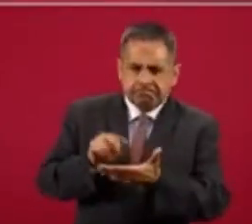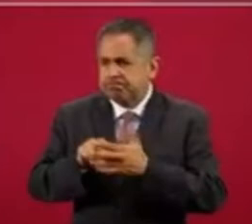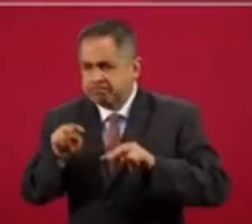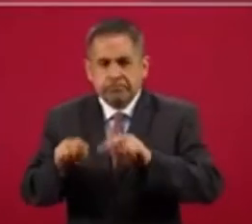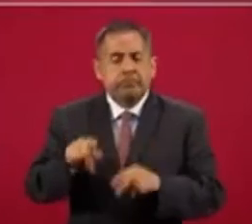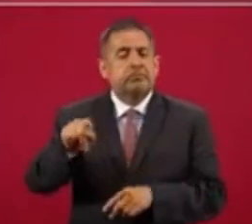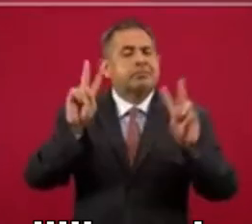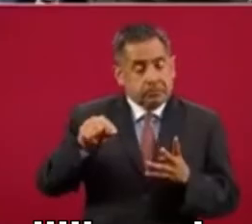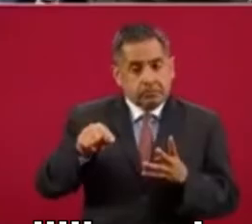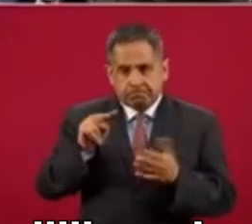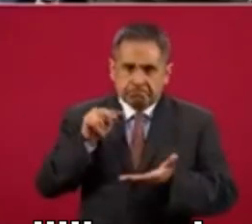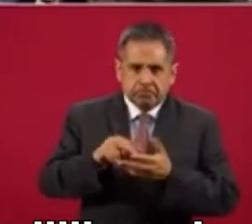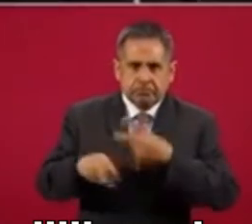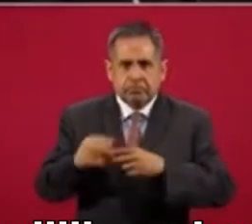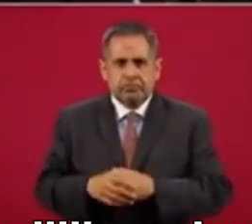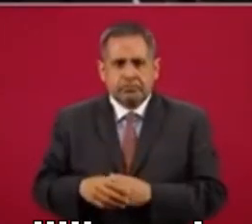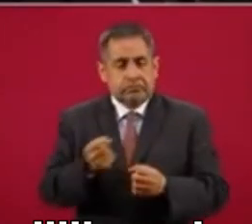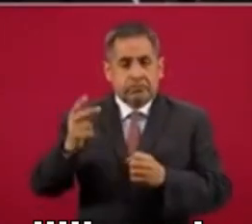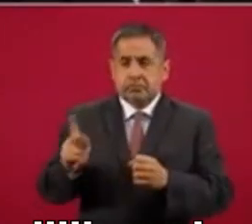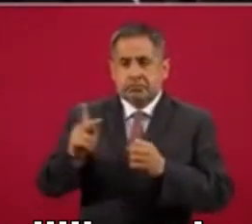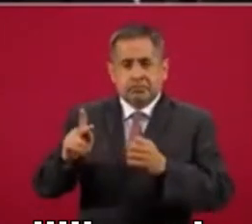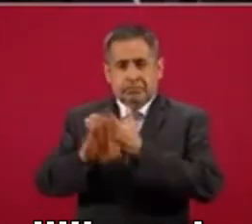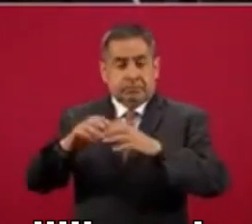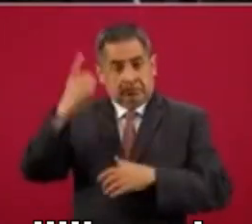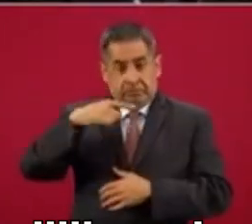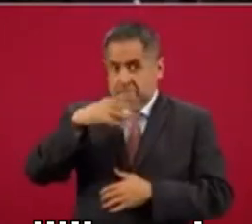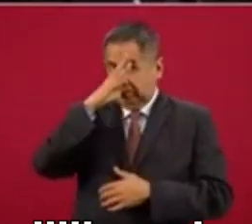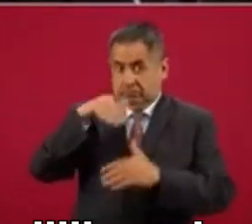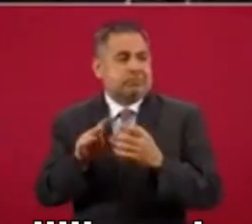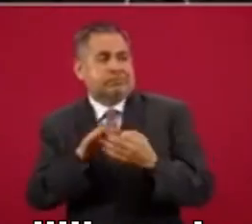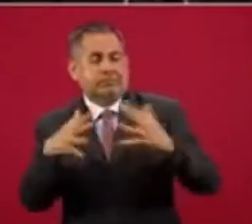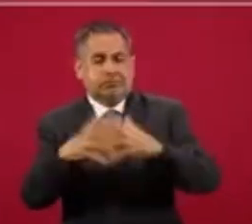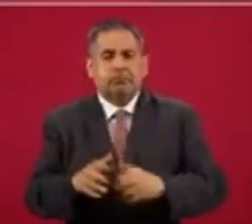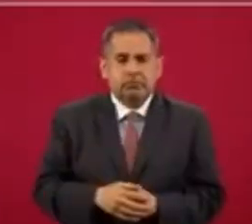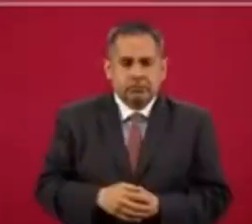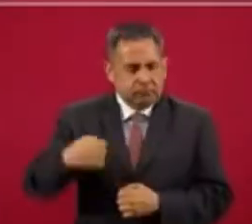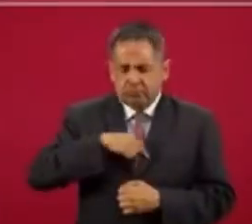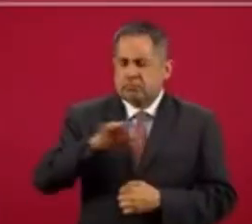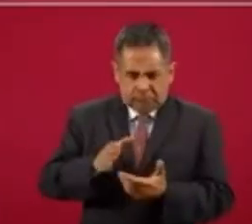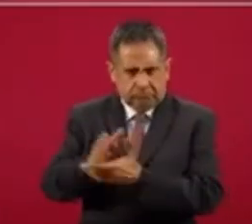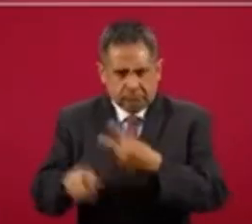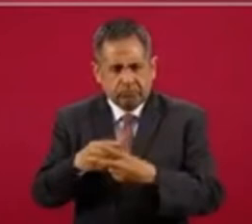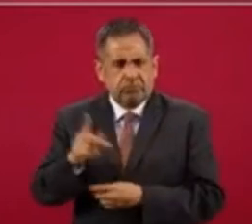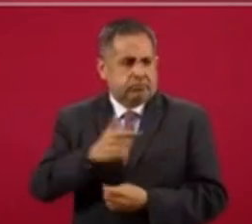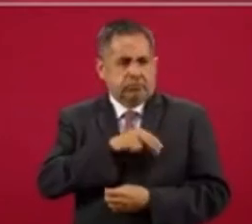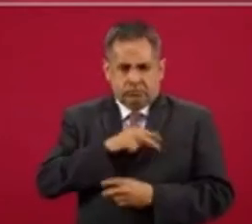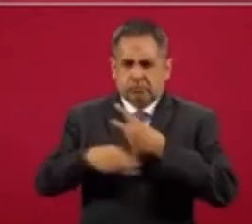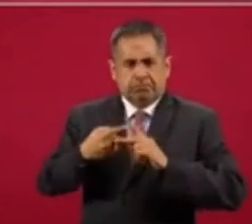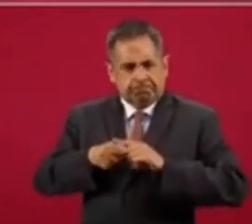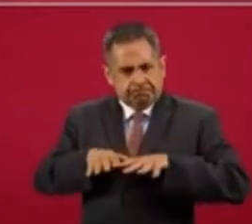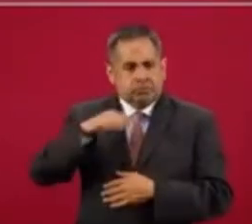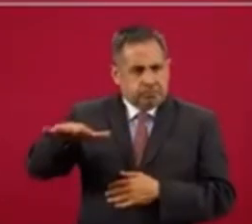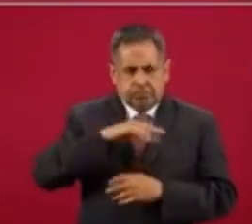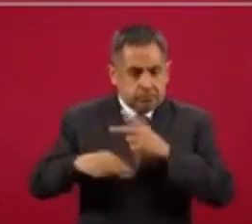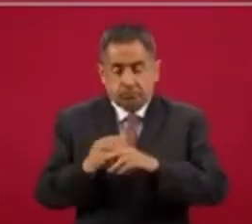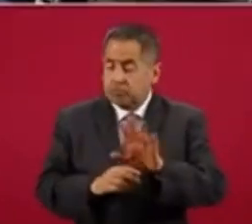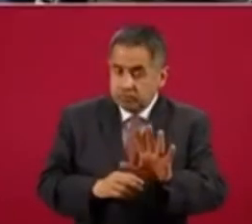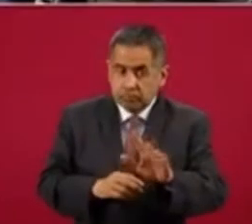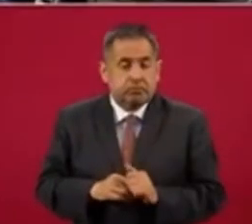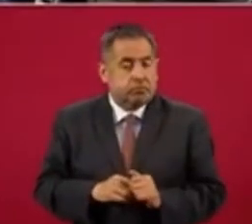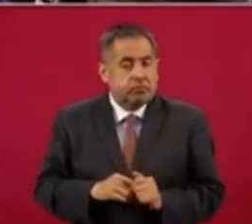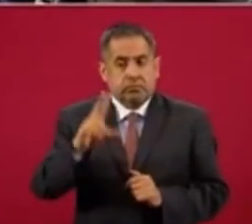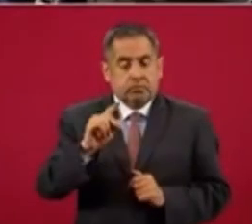en la Tierra Caliente. Son por los faltados, en la noche de Aguililla no hay forma de entrar a nuestro lugar. Pero nosotros sí llegamos. La Guardia Nacional está llegando a todos lados. No